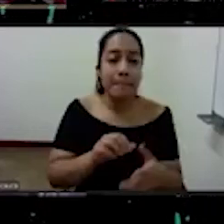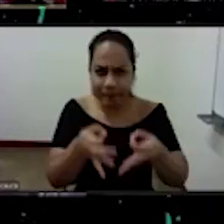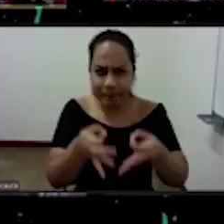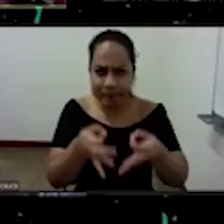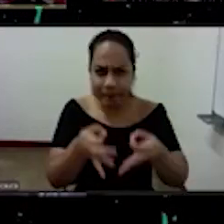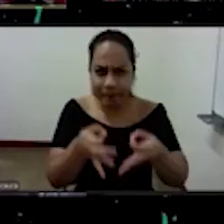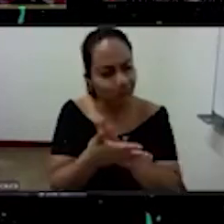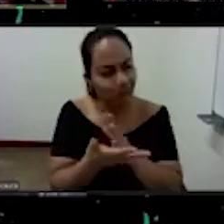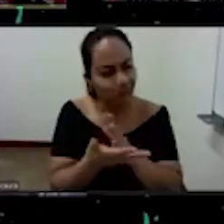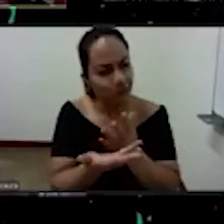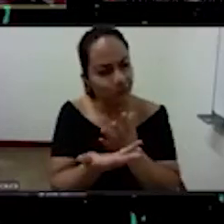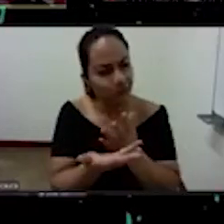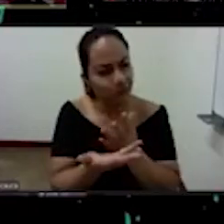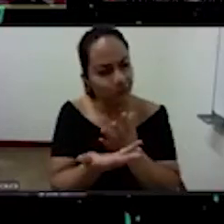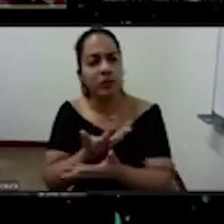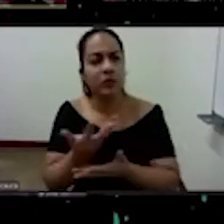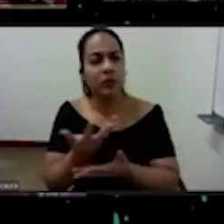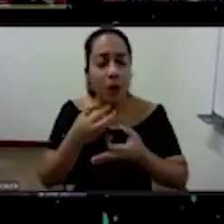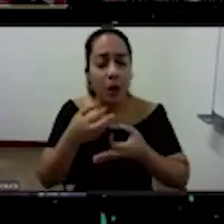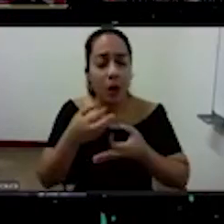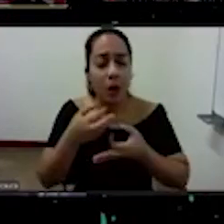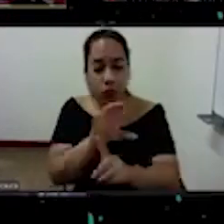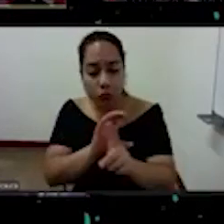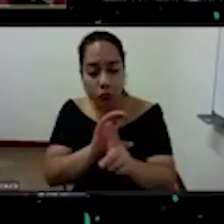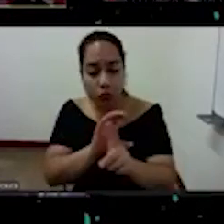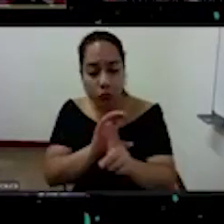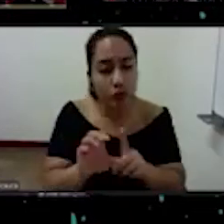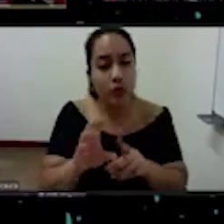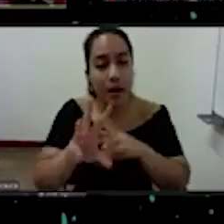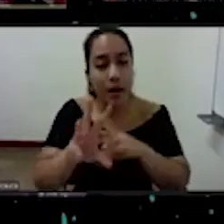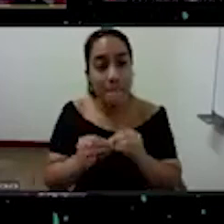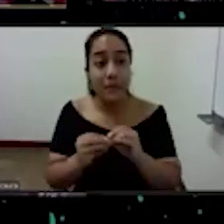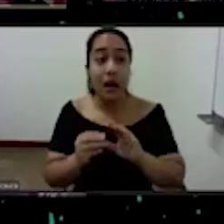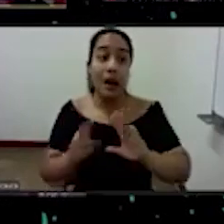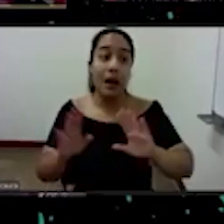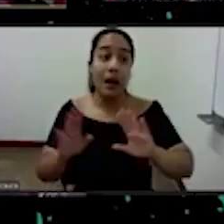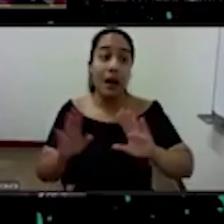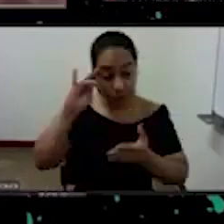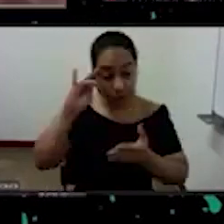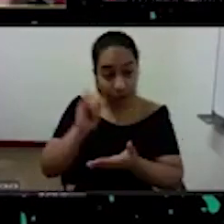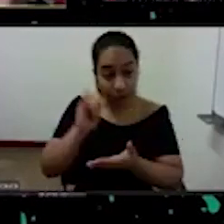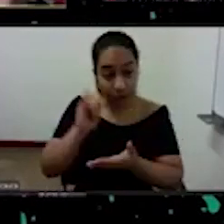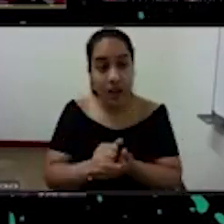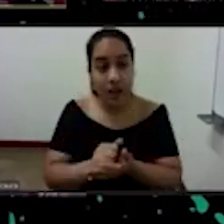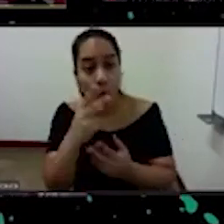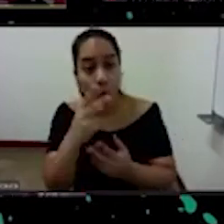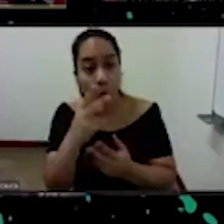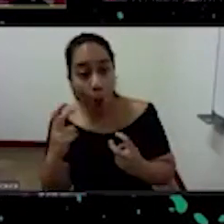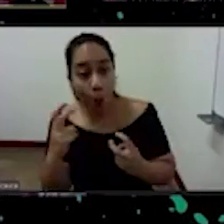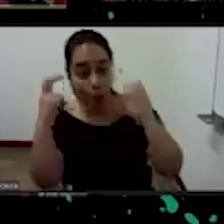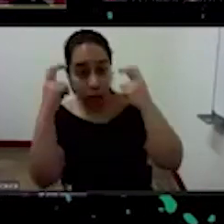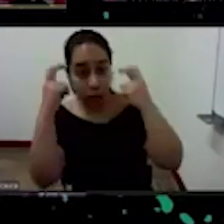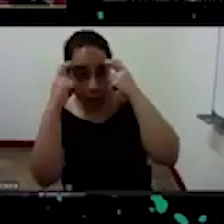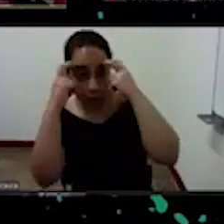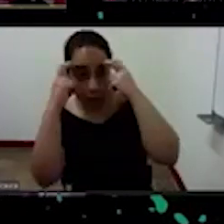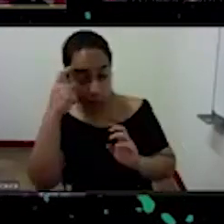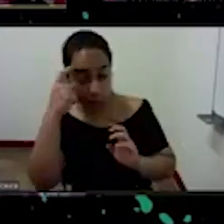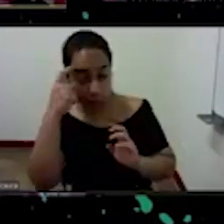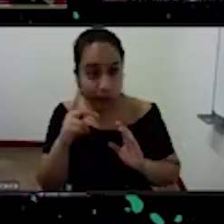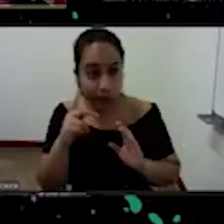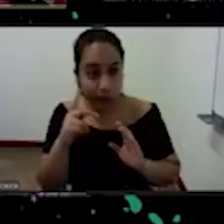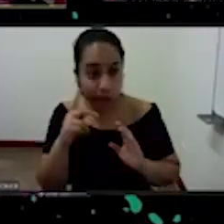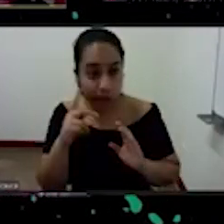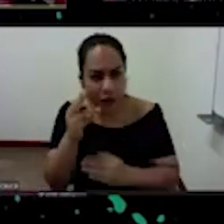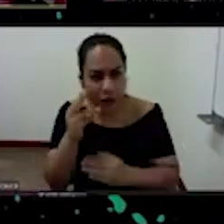cultural y hasta yo creo cognitiva de culturas